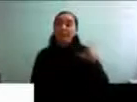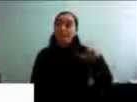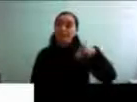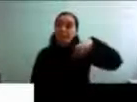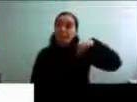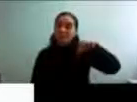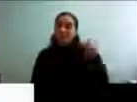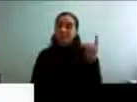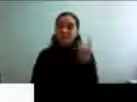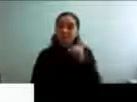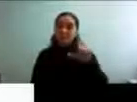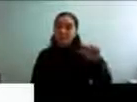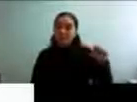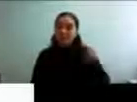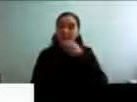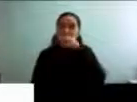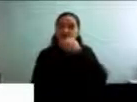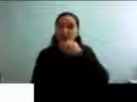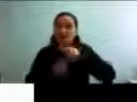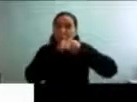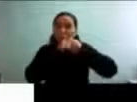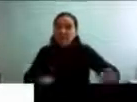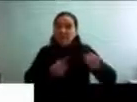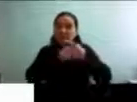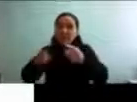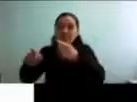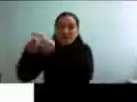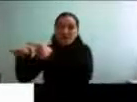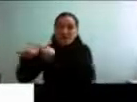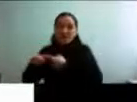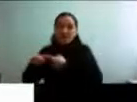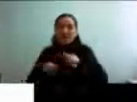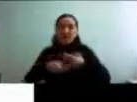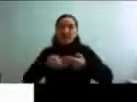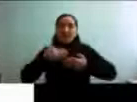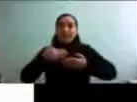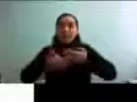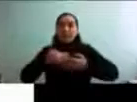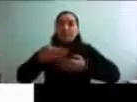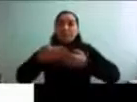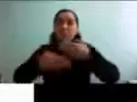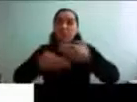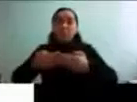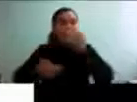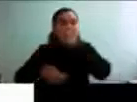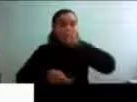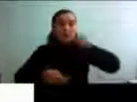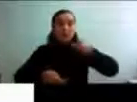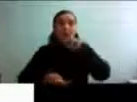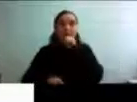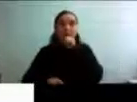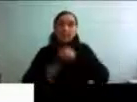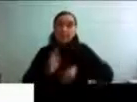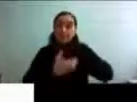a que había diversidades en esto de la funcionalidad de las personas mayores.